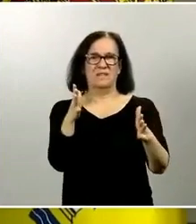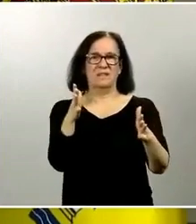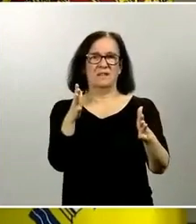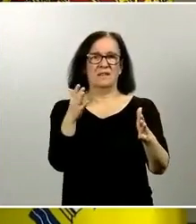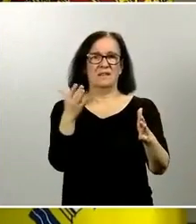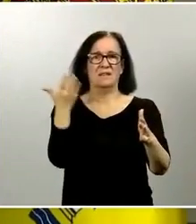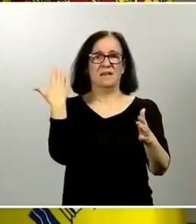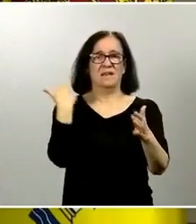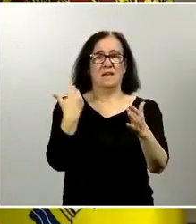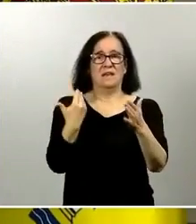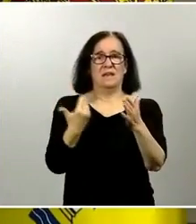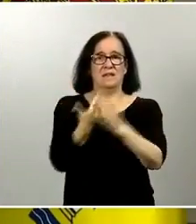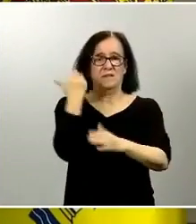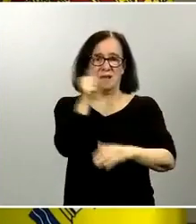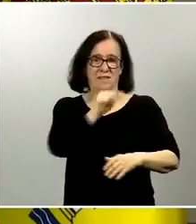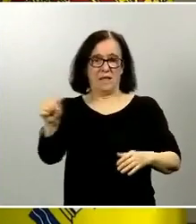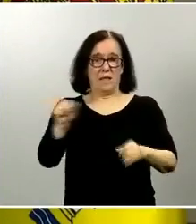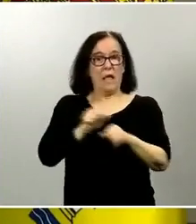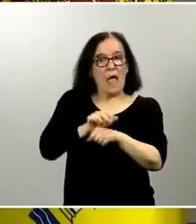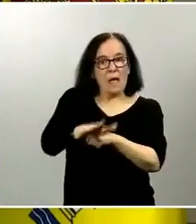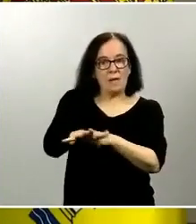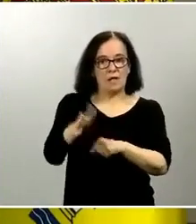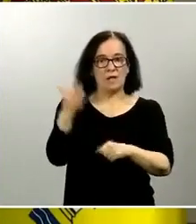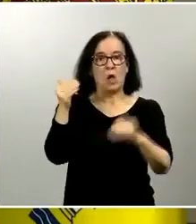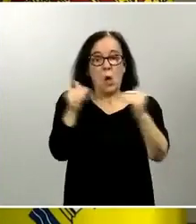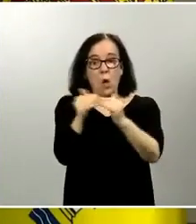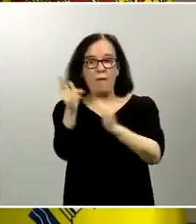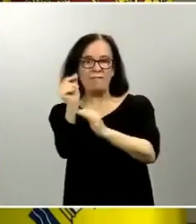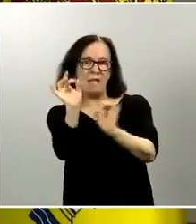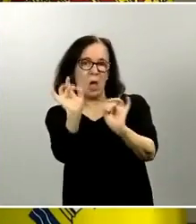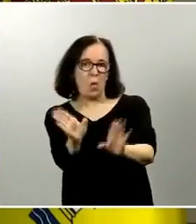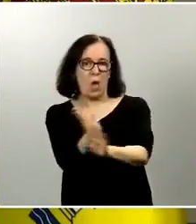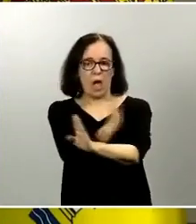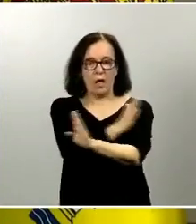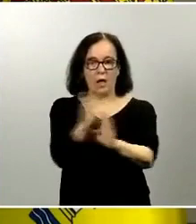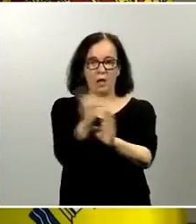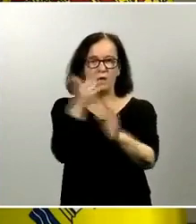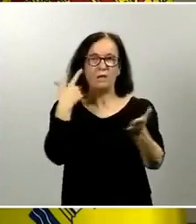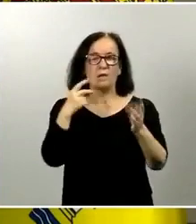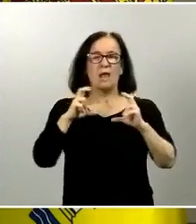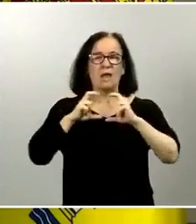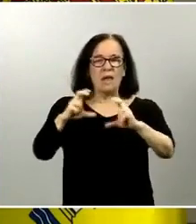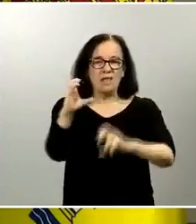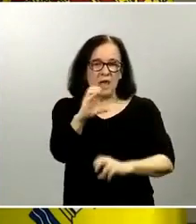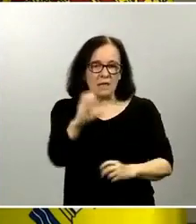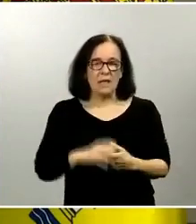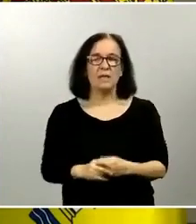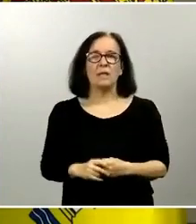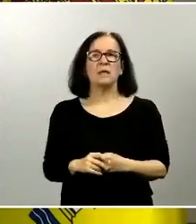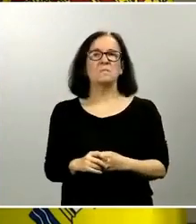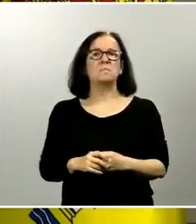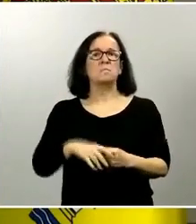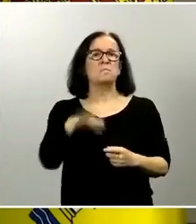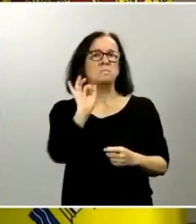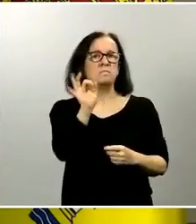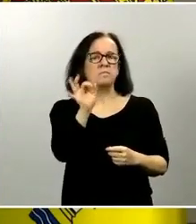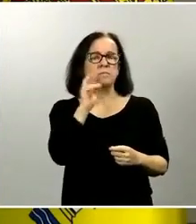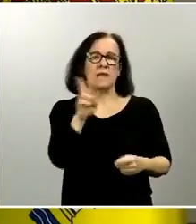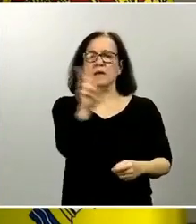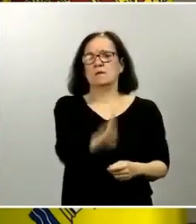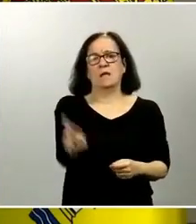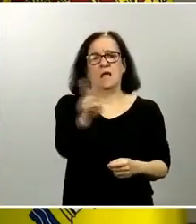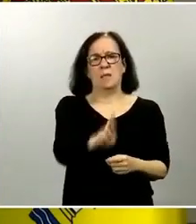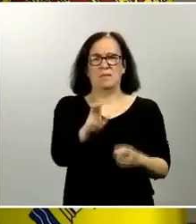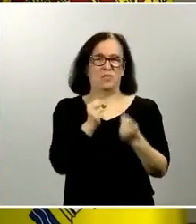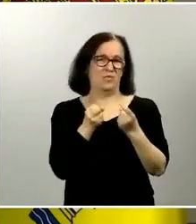laborable de pasada el jueves y viernes en materia de cercanías la verdad es que llevo repitiendo las cifras